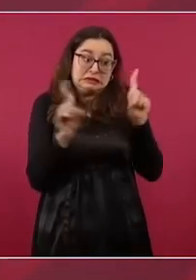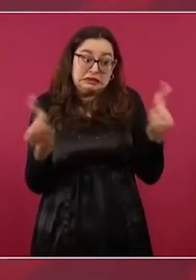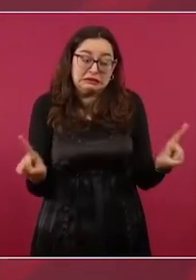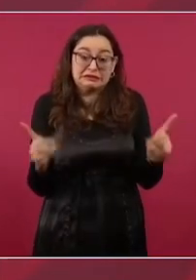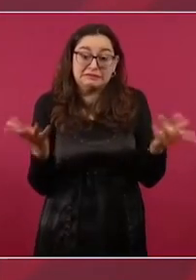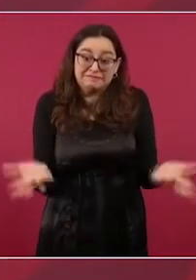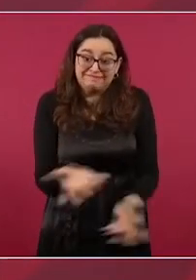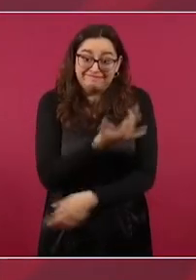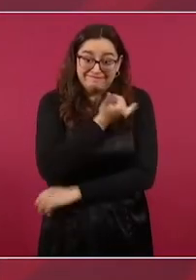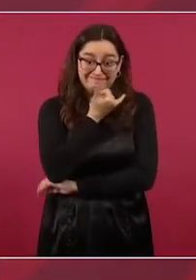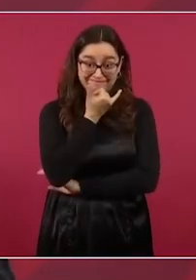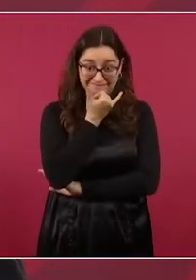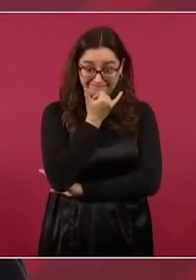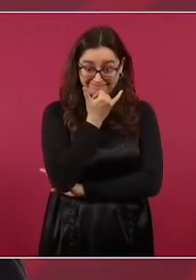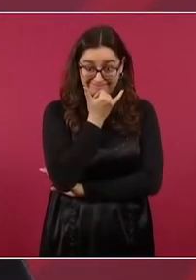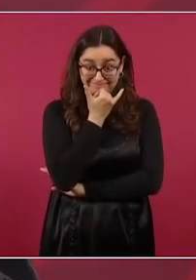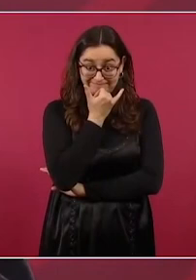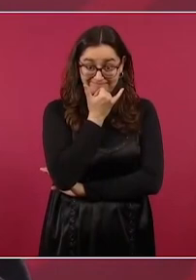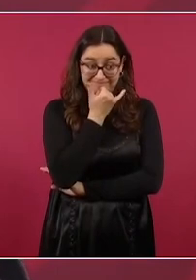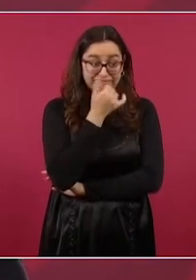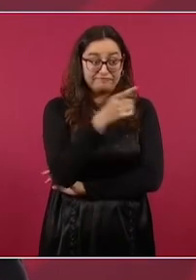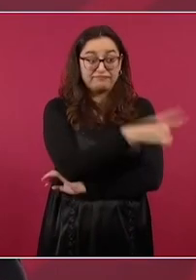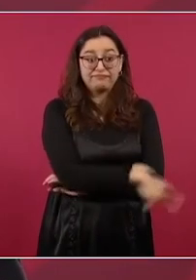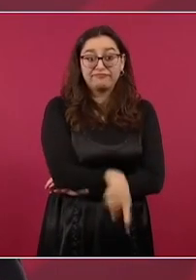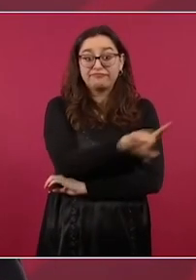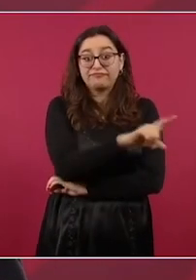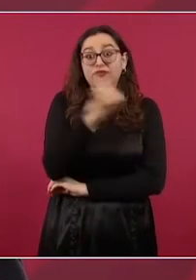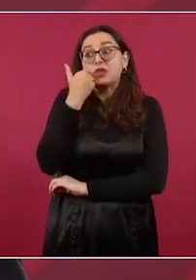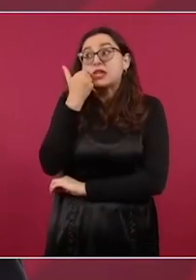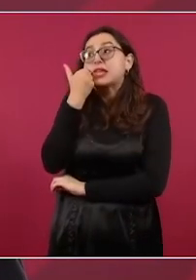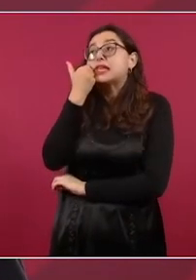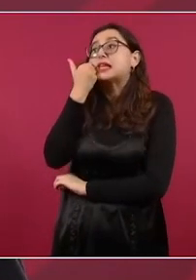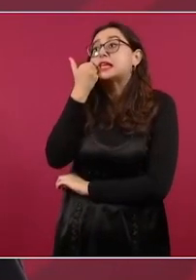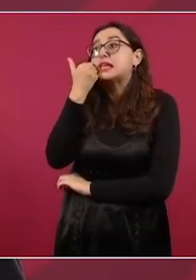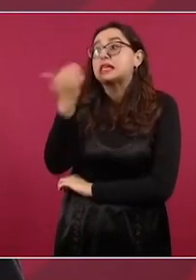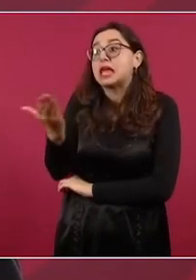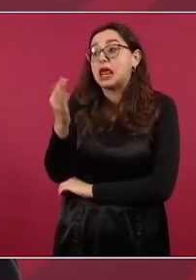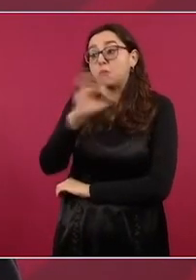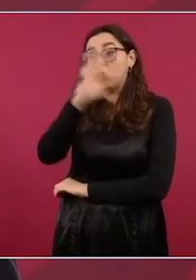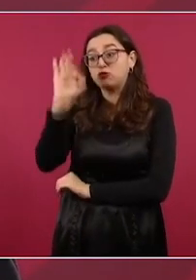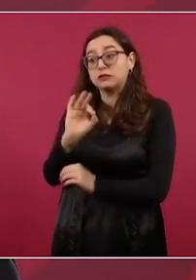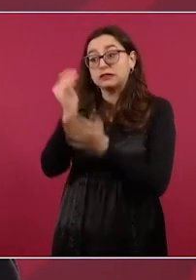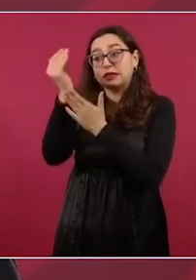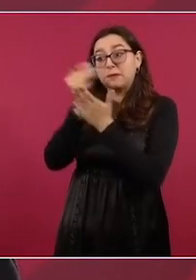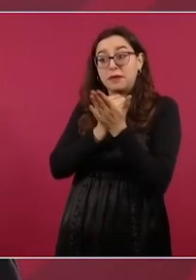no se cumplen,